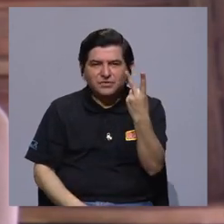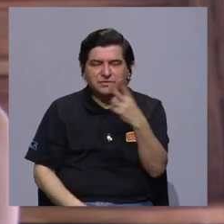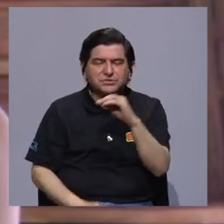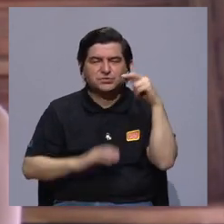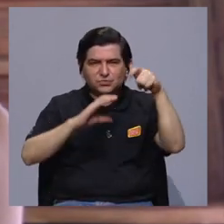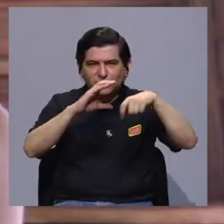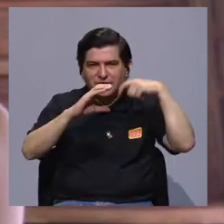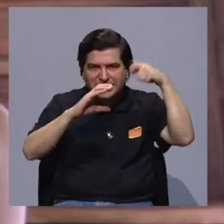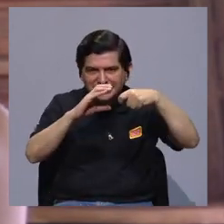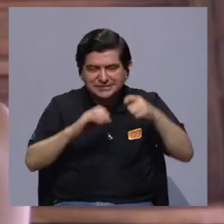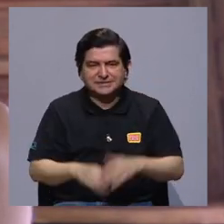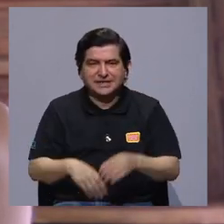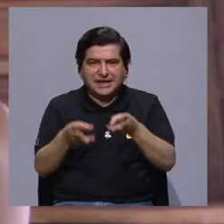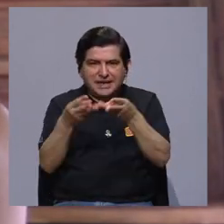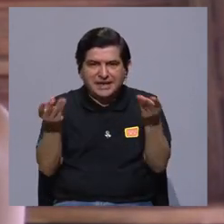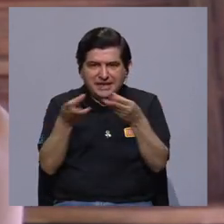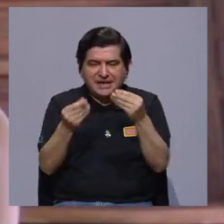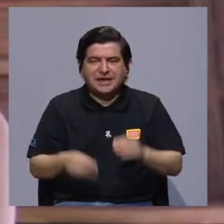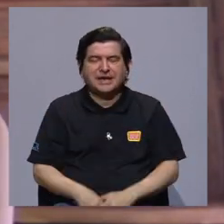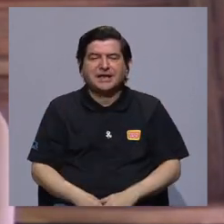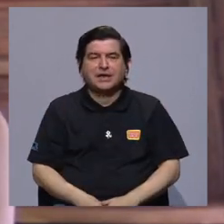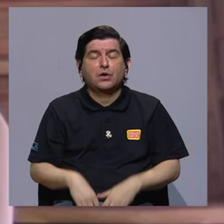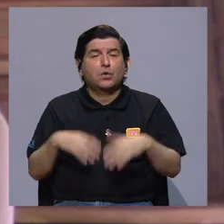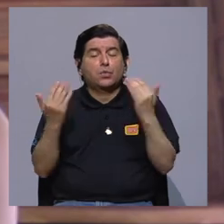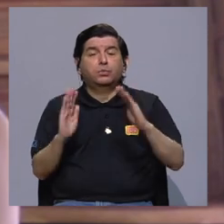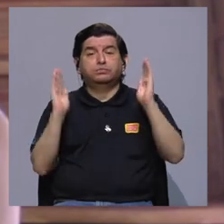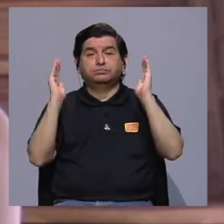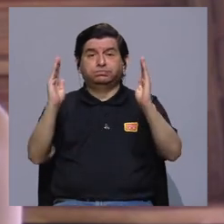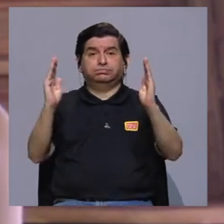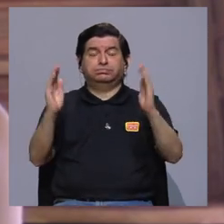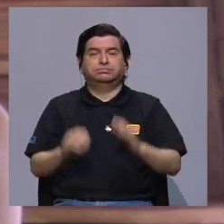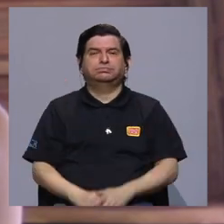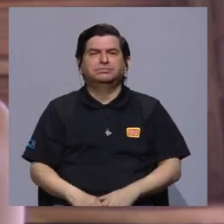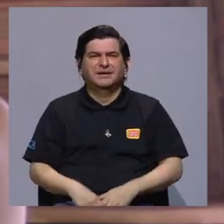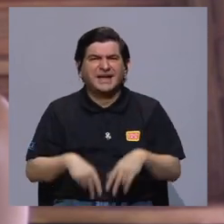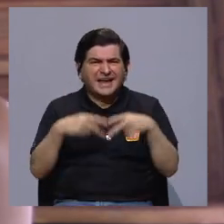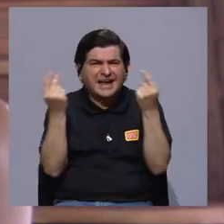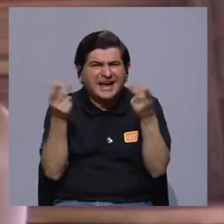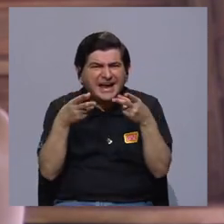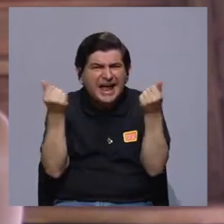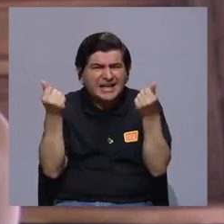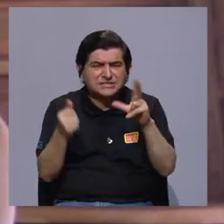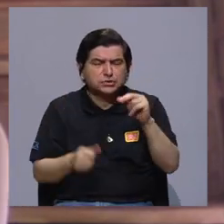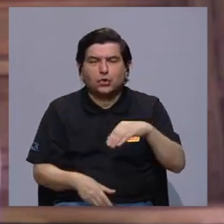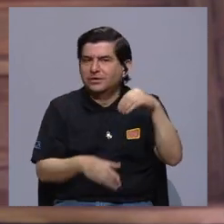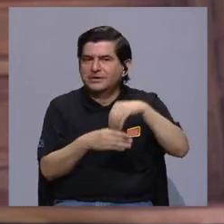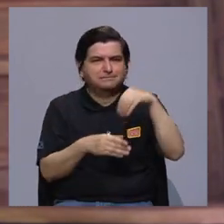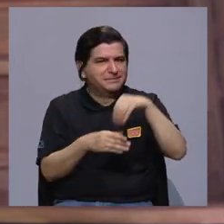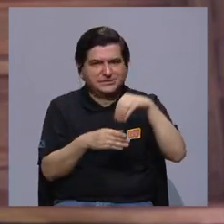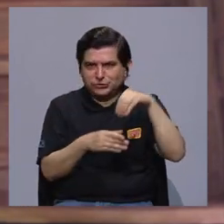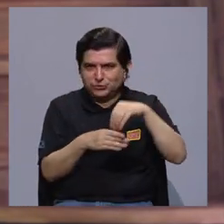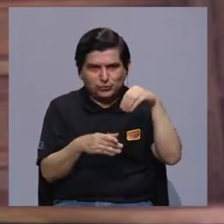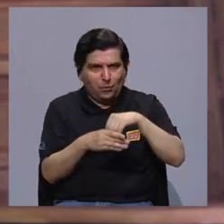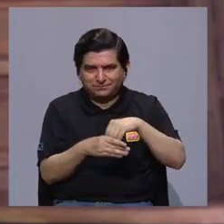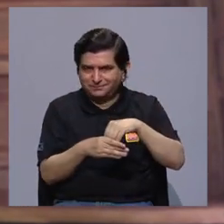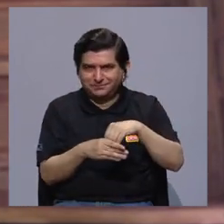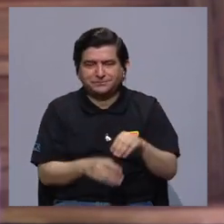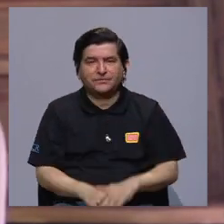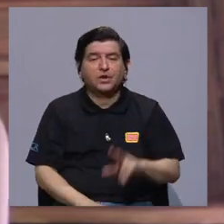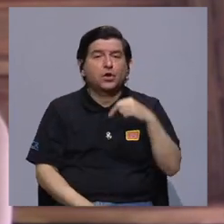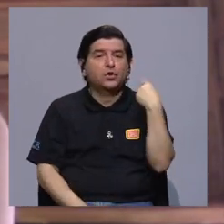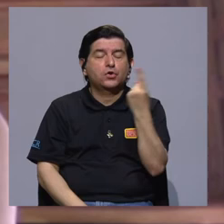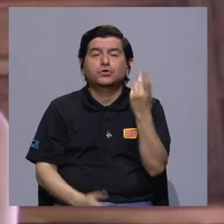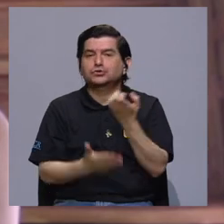audiovisual y el cine, como decíamos ahora, o la producción y el consumo es enorme. Entonces, más que un gasto debe verse como una inversión,